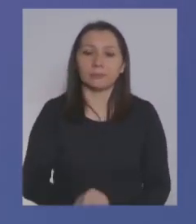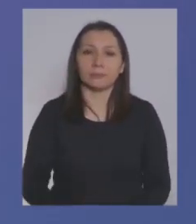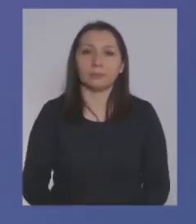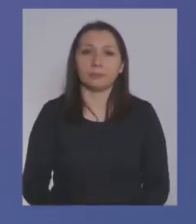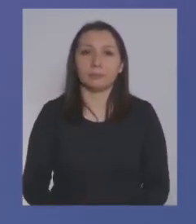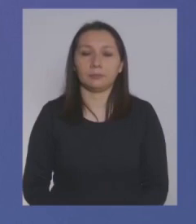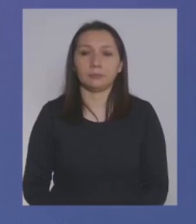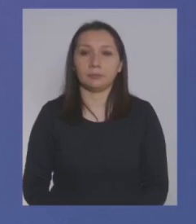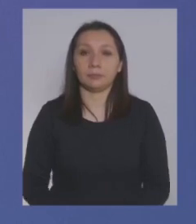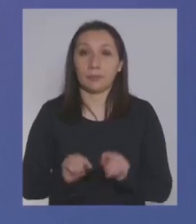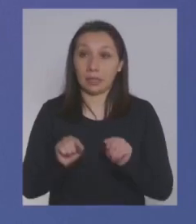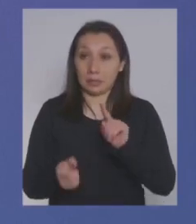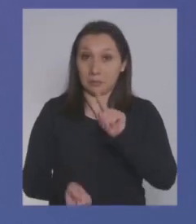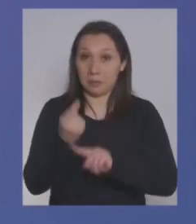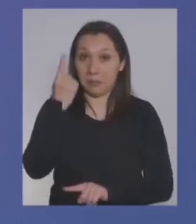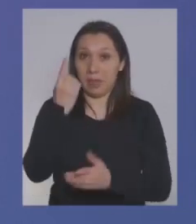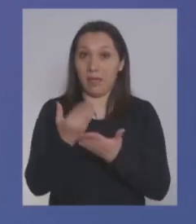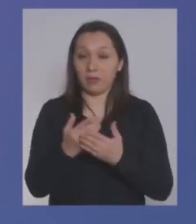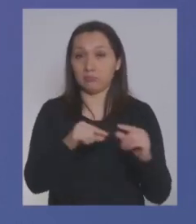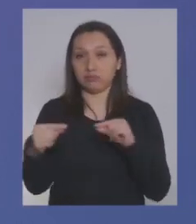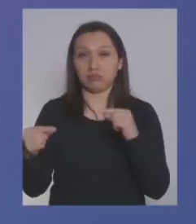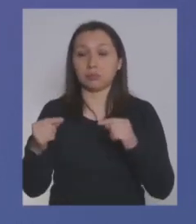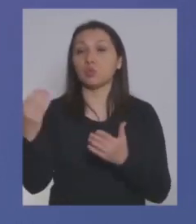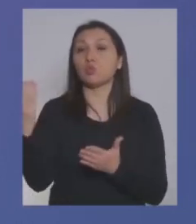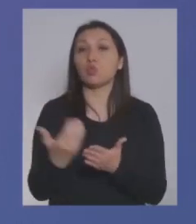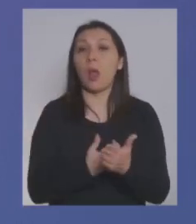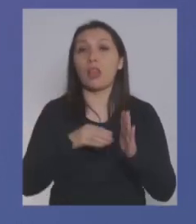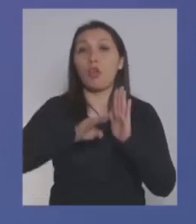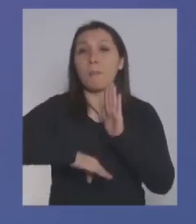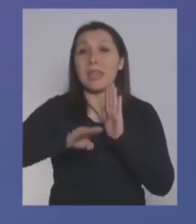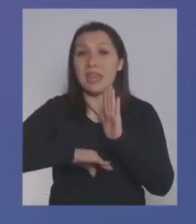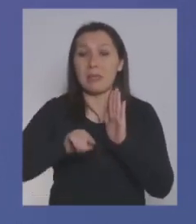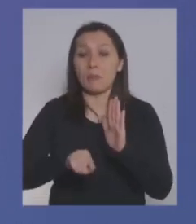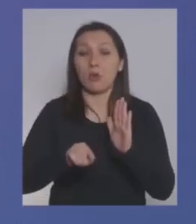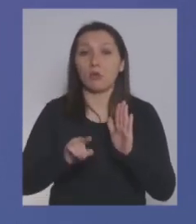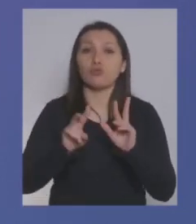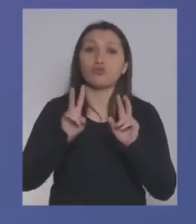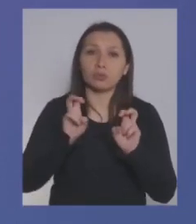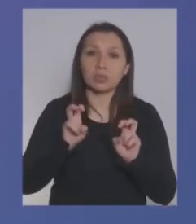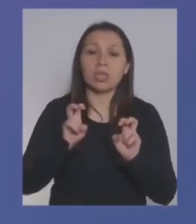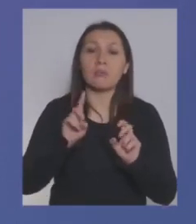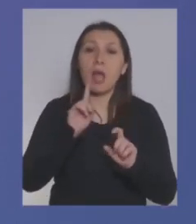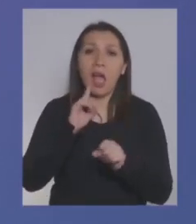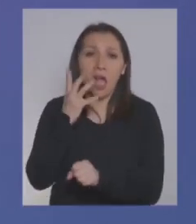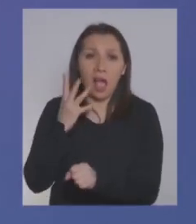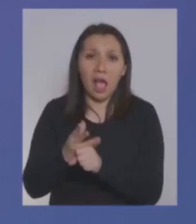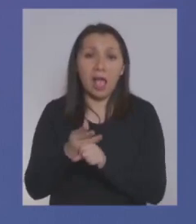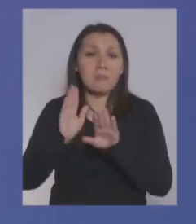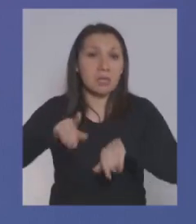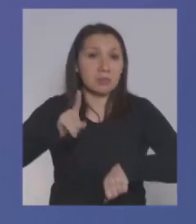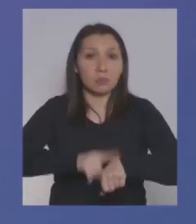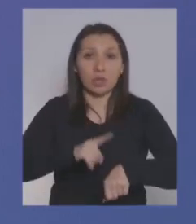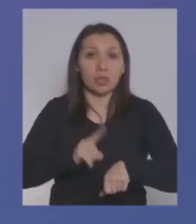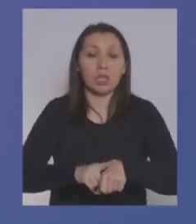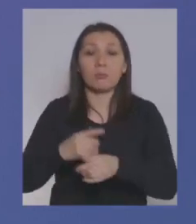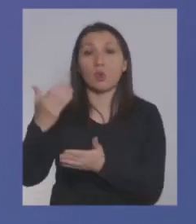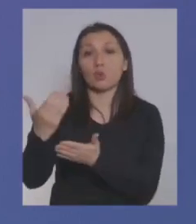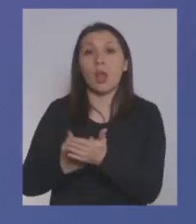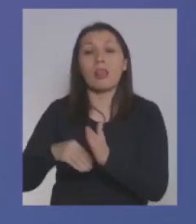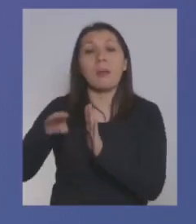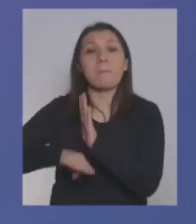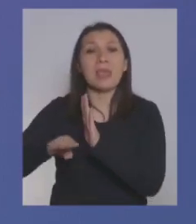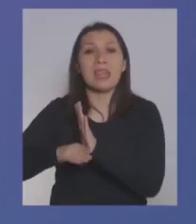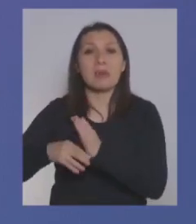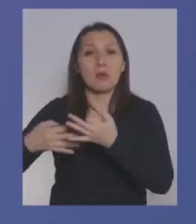esta es primera vez que discutimos el salario mínimo con la coexistencia o coexistiendo con el ingreso mínimo